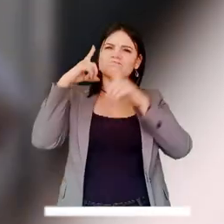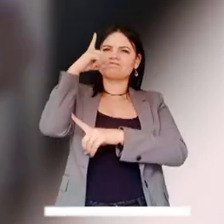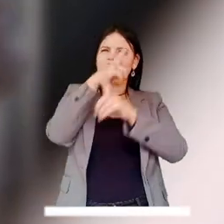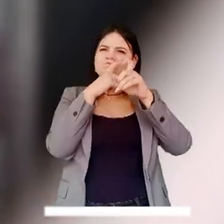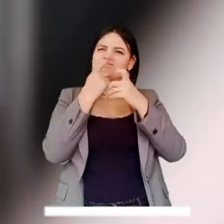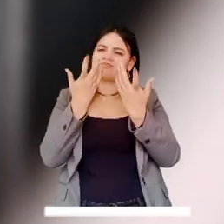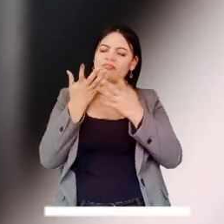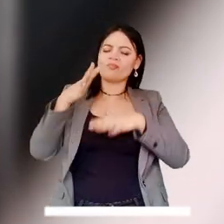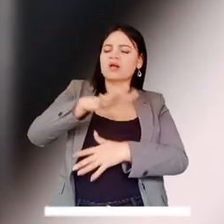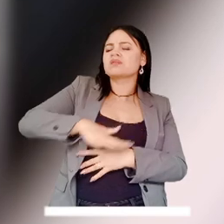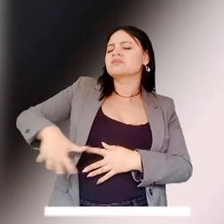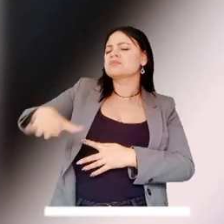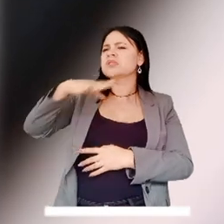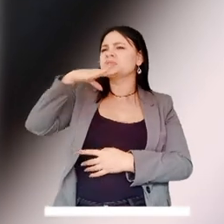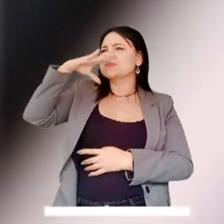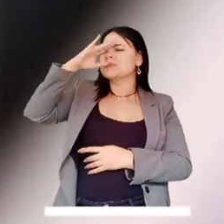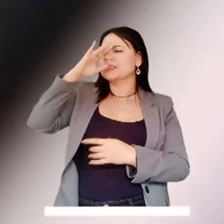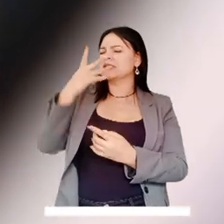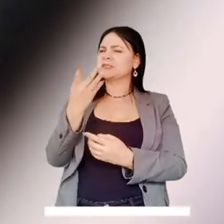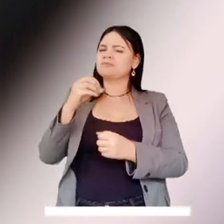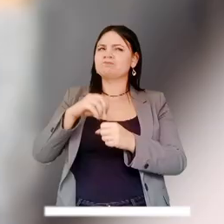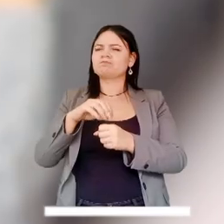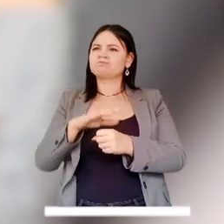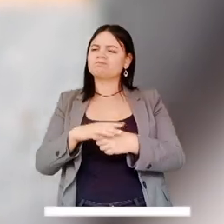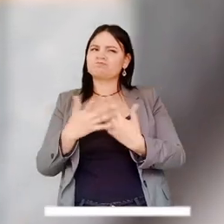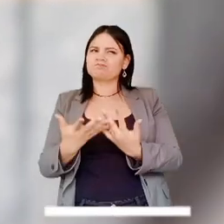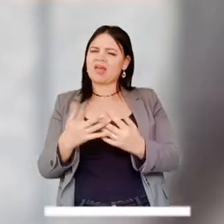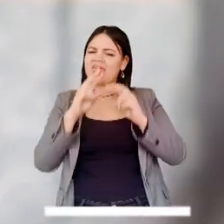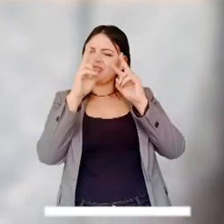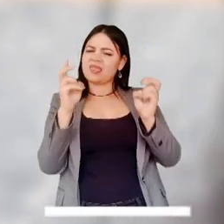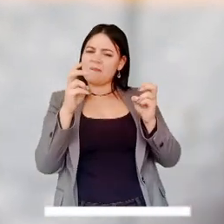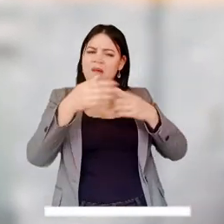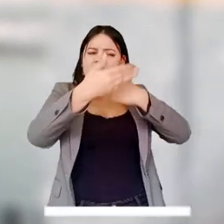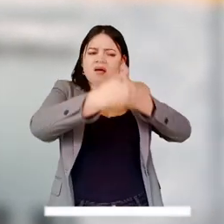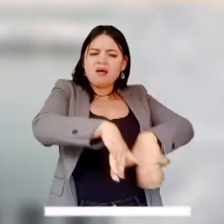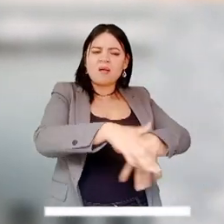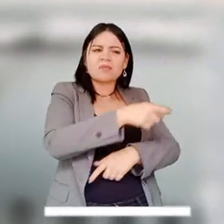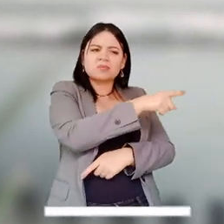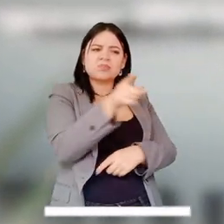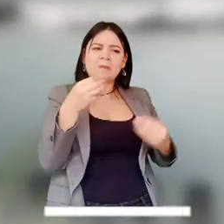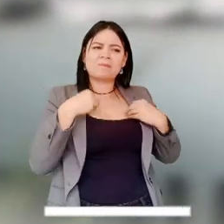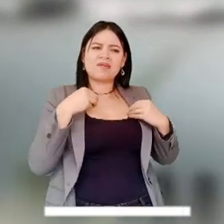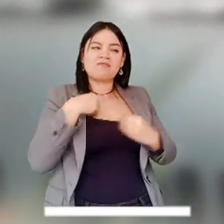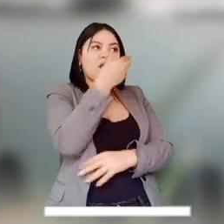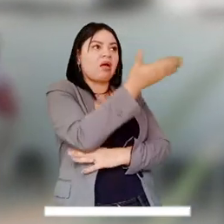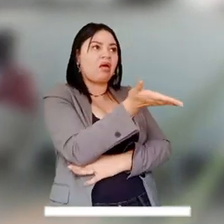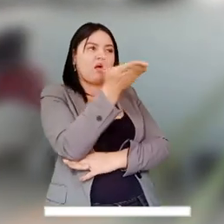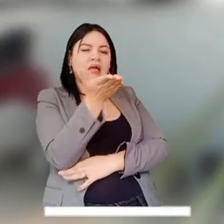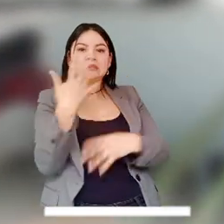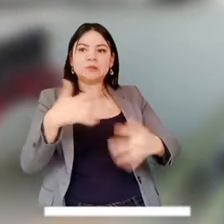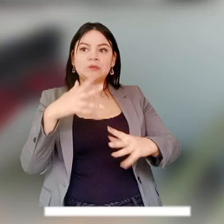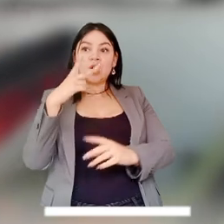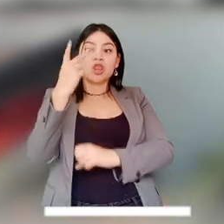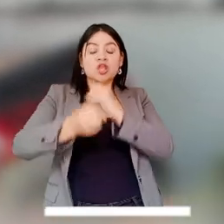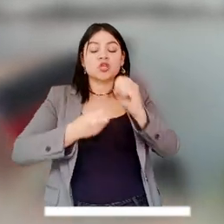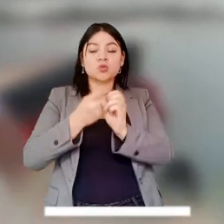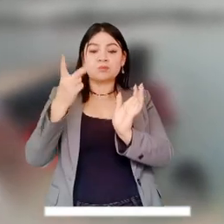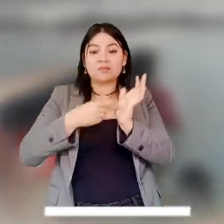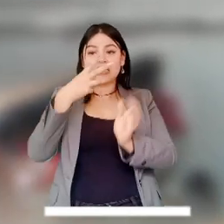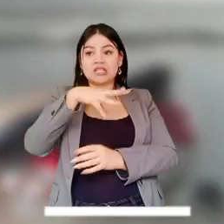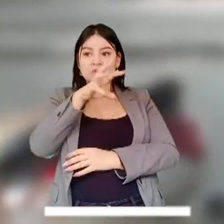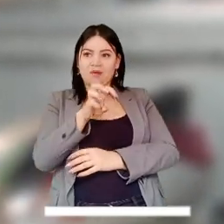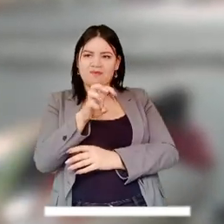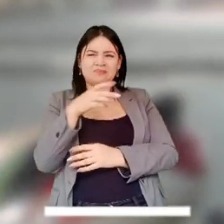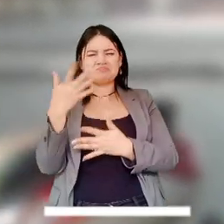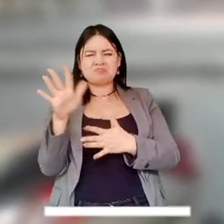Analizando un poco el contexto del distrito de Medellín frente al tema habitante de calle, en 2019 hubo un censo que arrojaba a 3